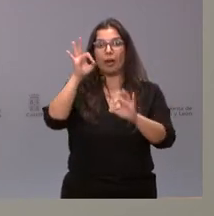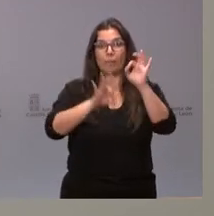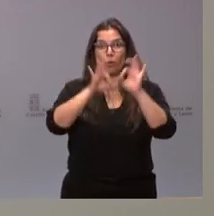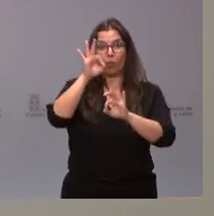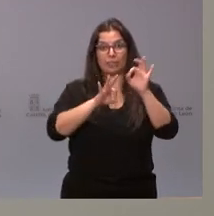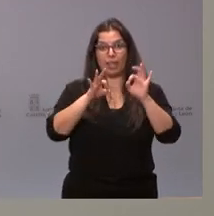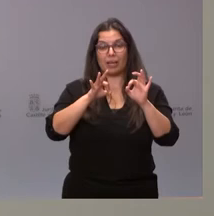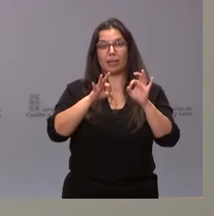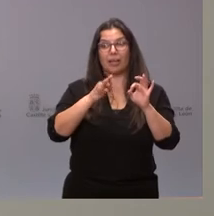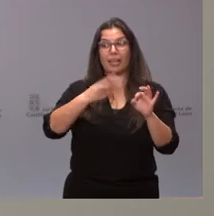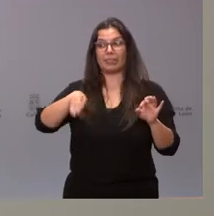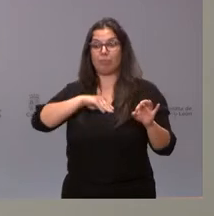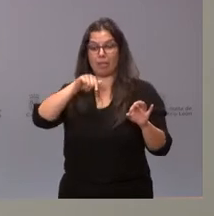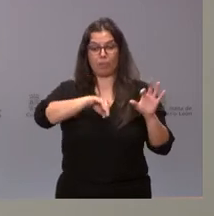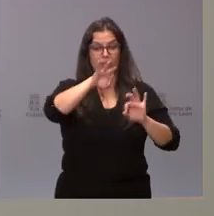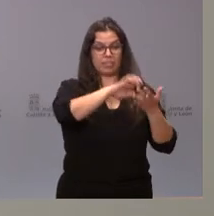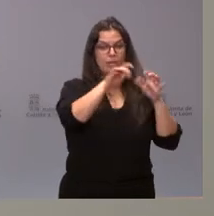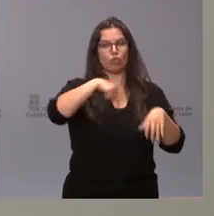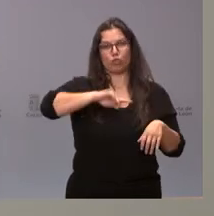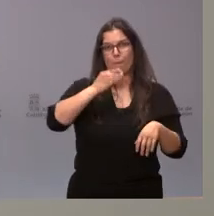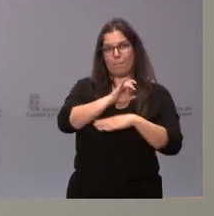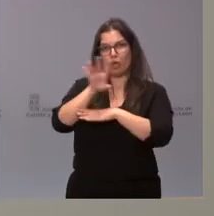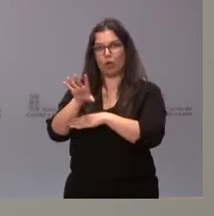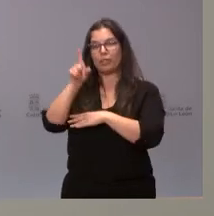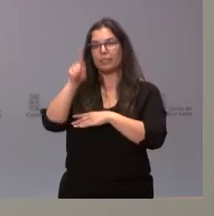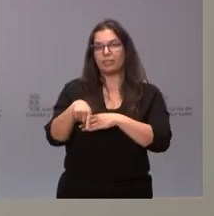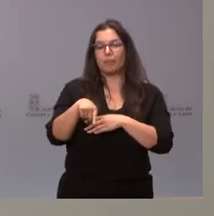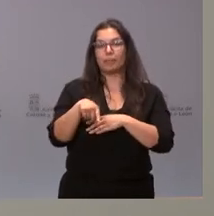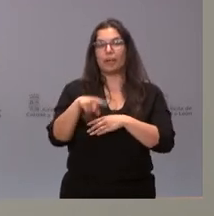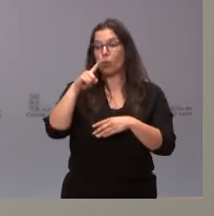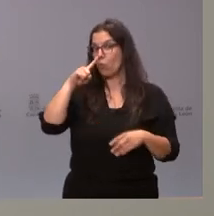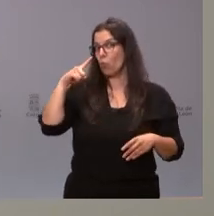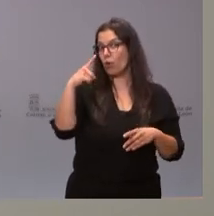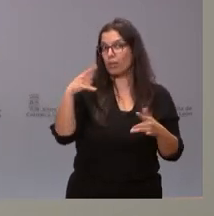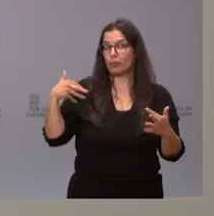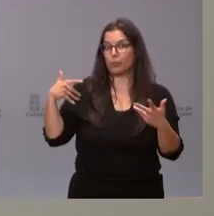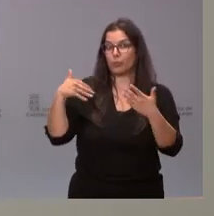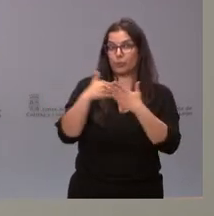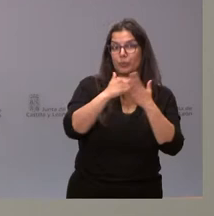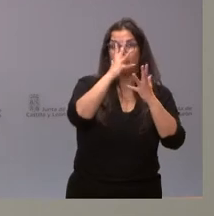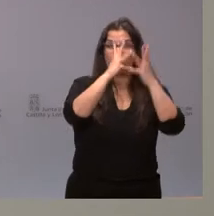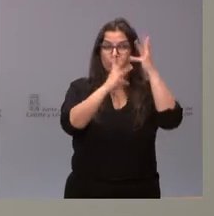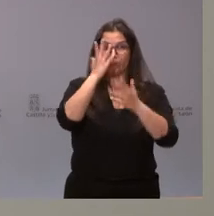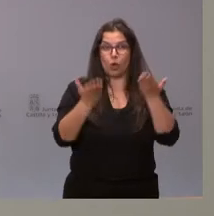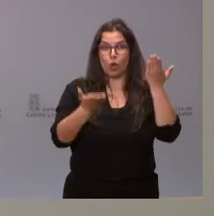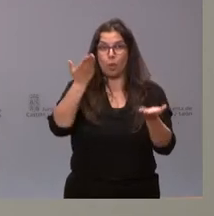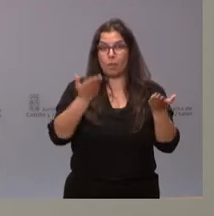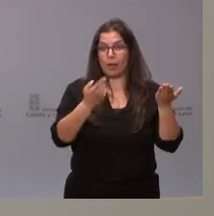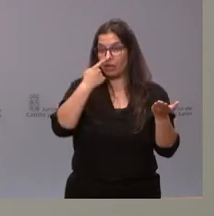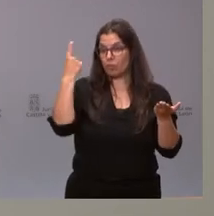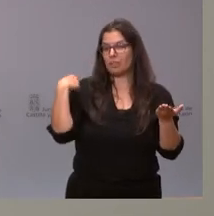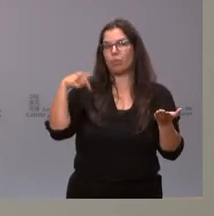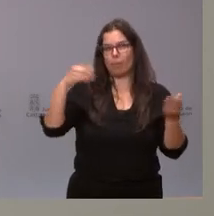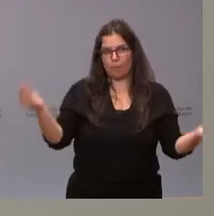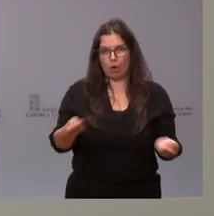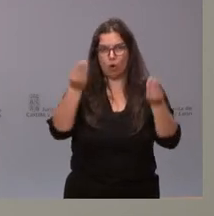nacional. Y se aprecia, igualmente, una evolución positiva en el último ejercicio en datos interanuales comparando con la misma fecha del ejercicio pasado.